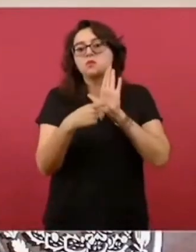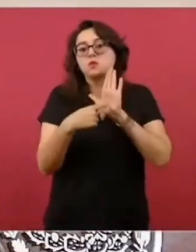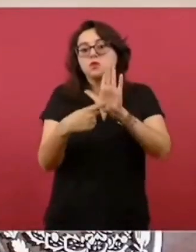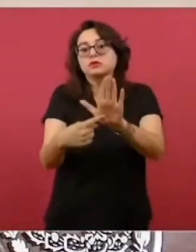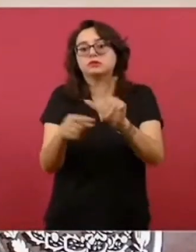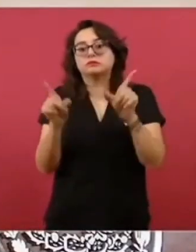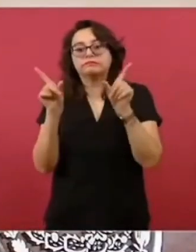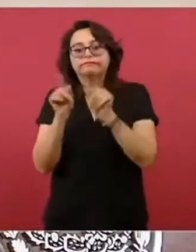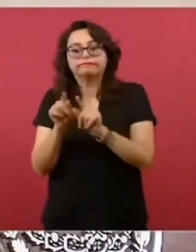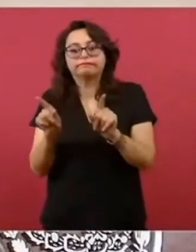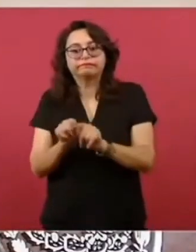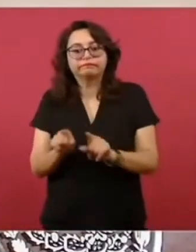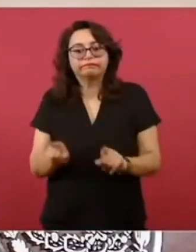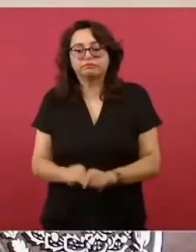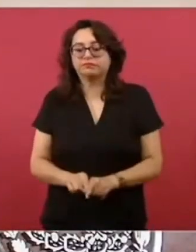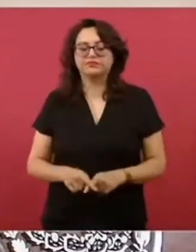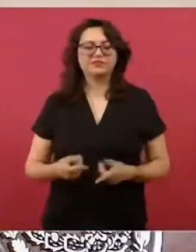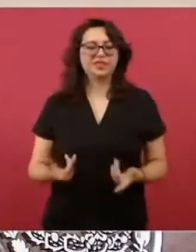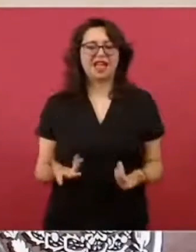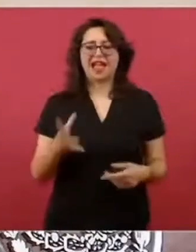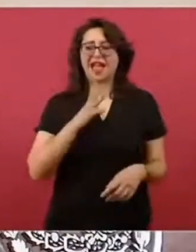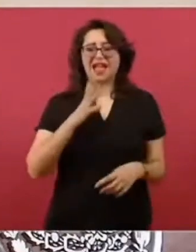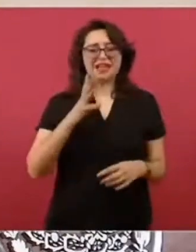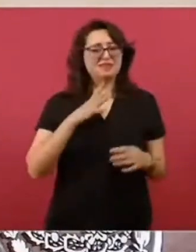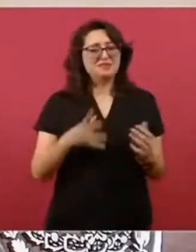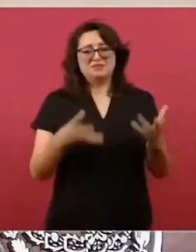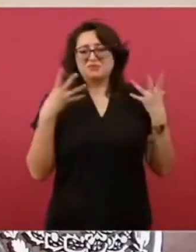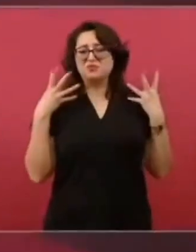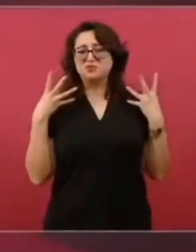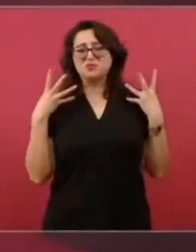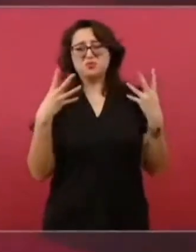como nunca.